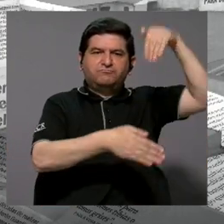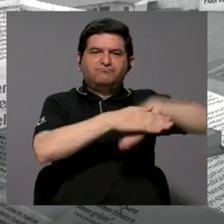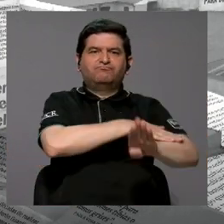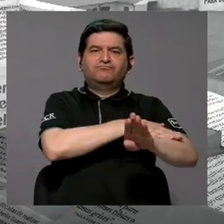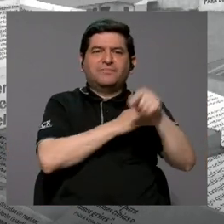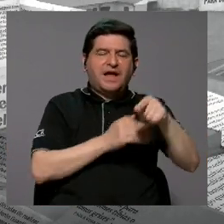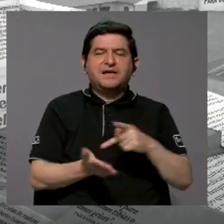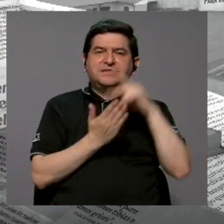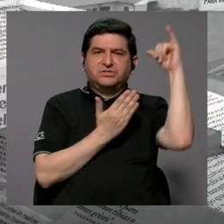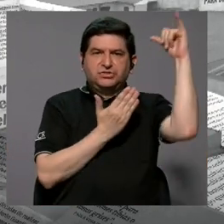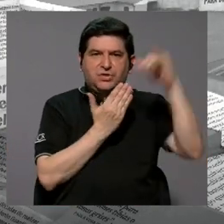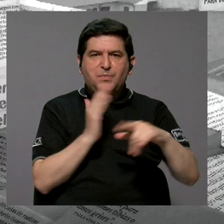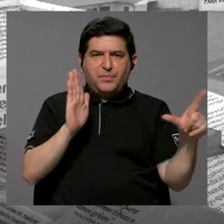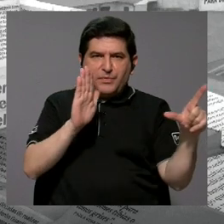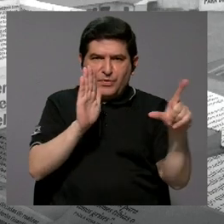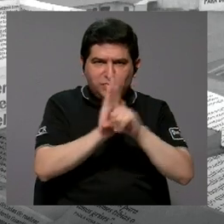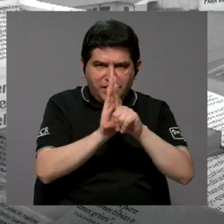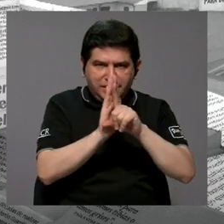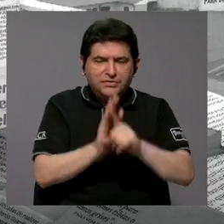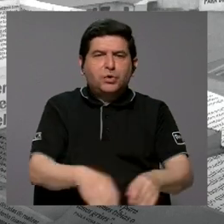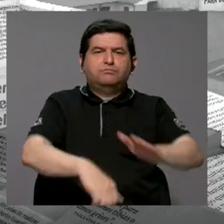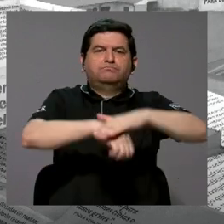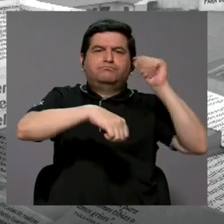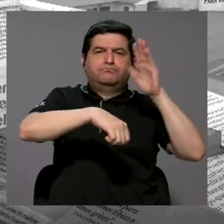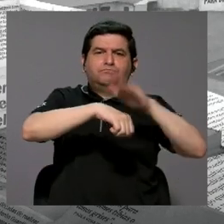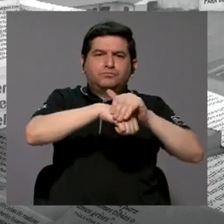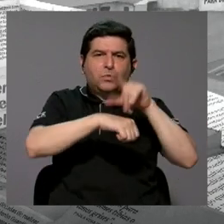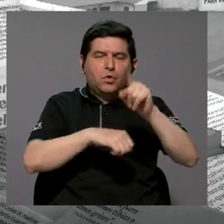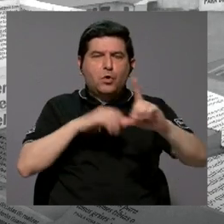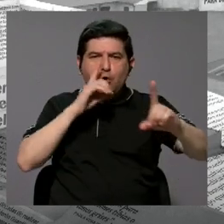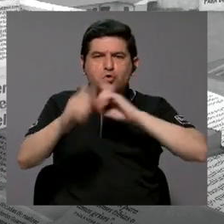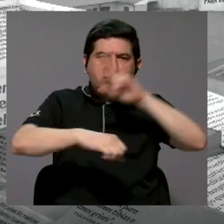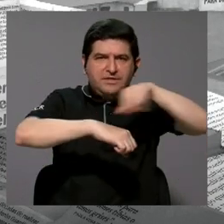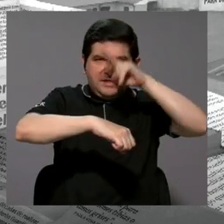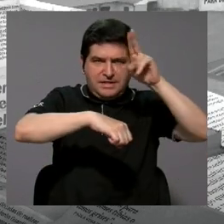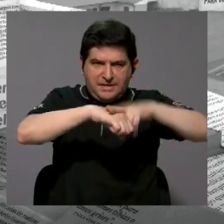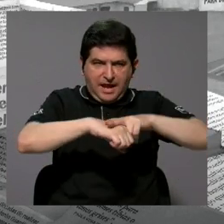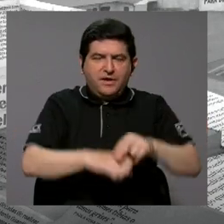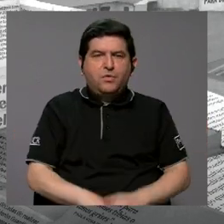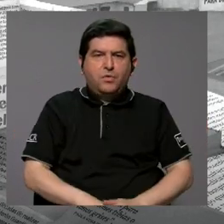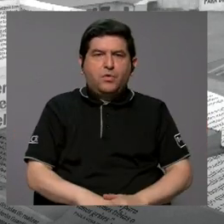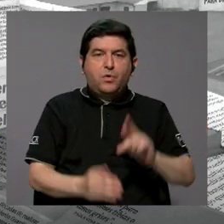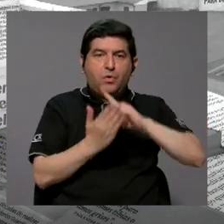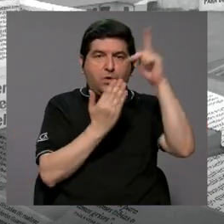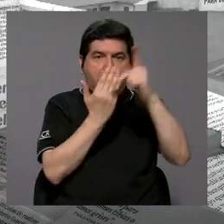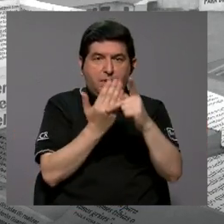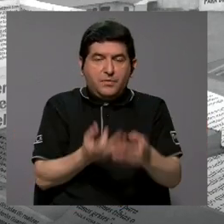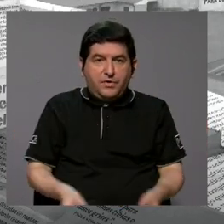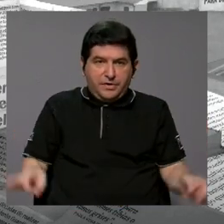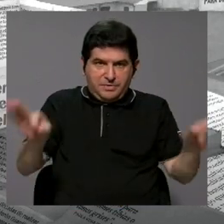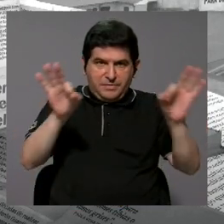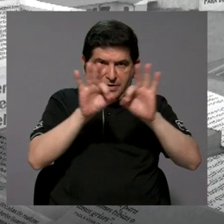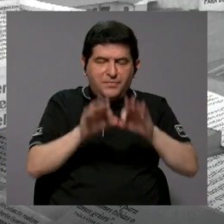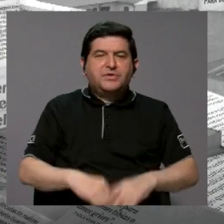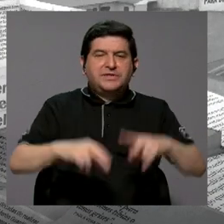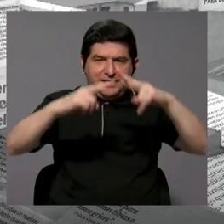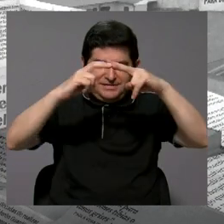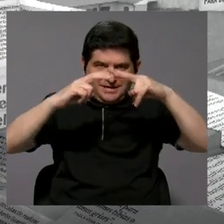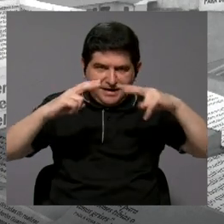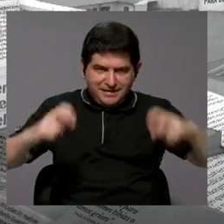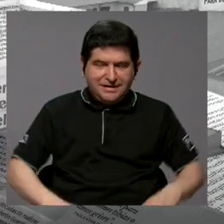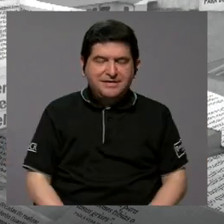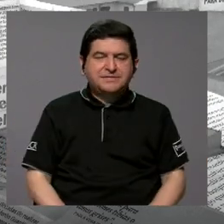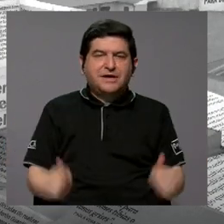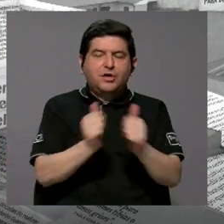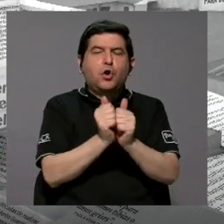archivar dicho proyecto de ley y convocar a un diálogo nacional. Lo que importa de este tema lo